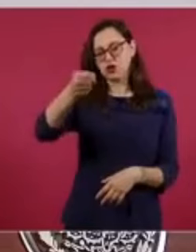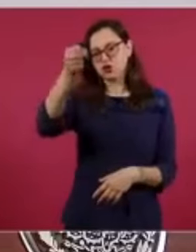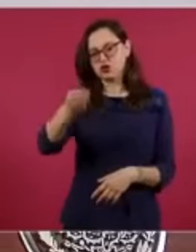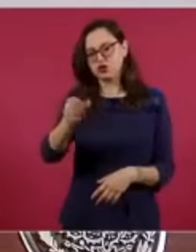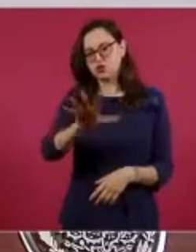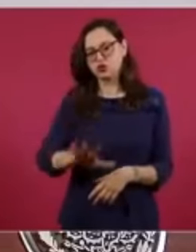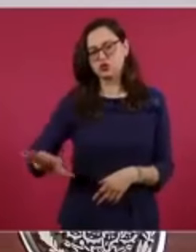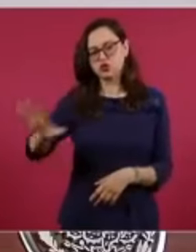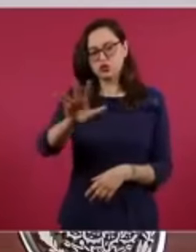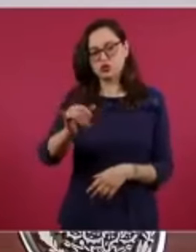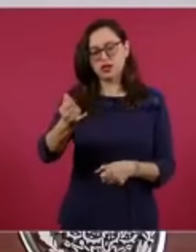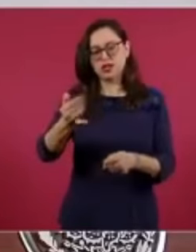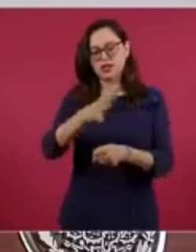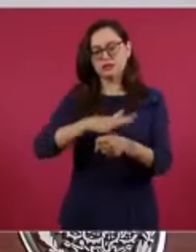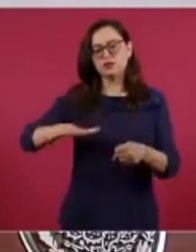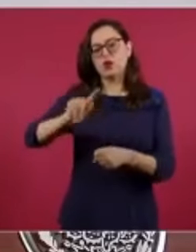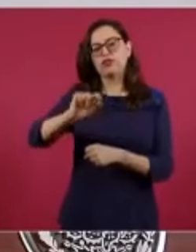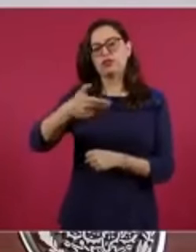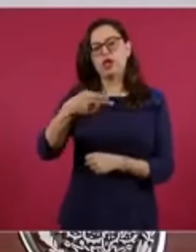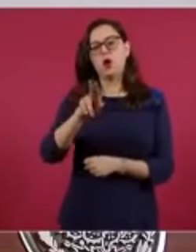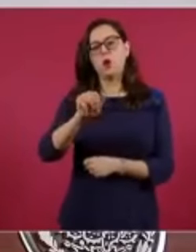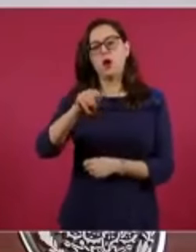de Tehuantepec.